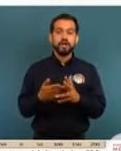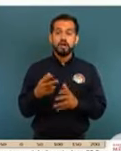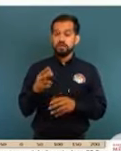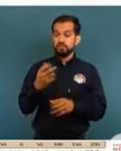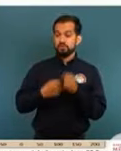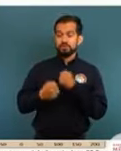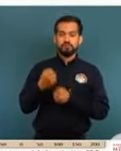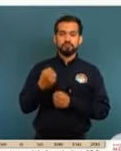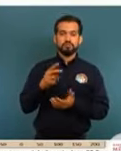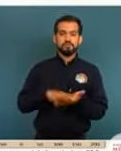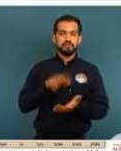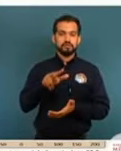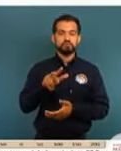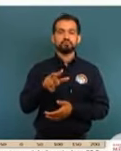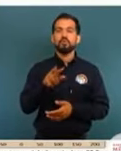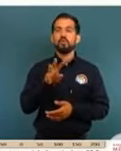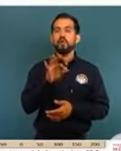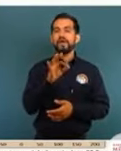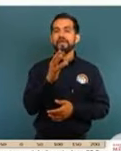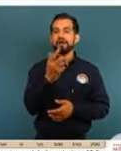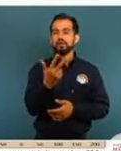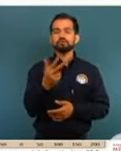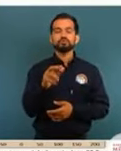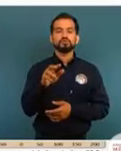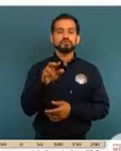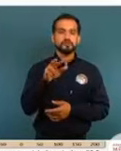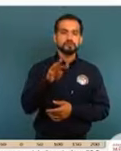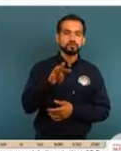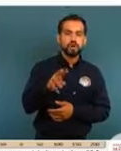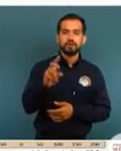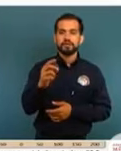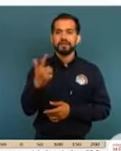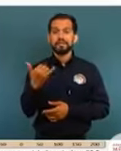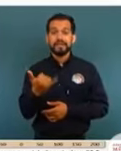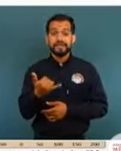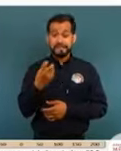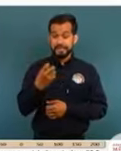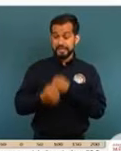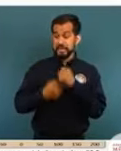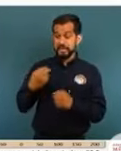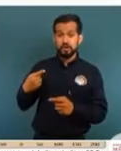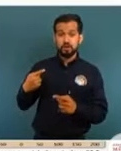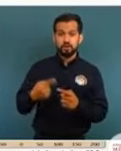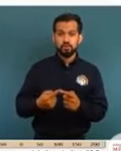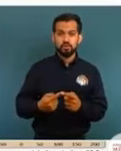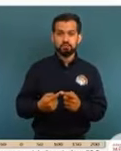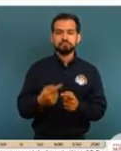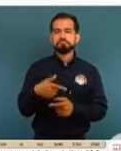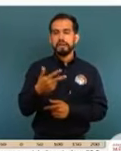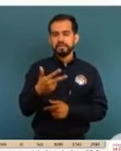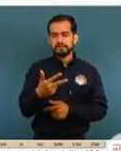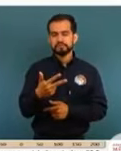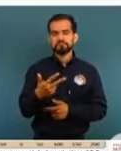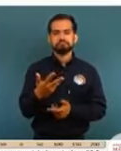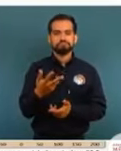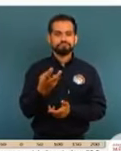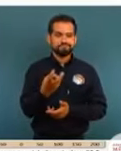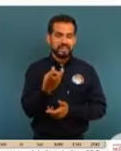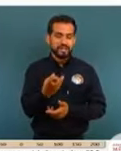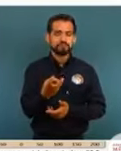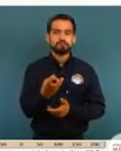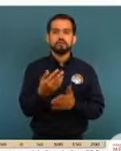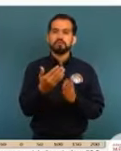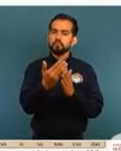en el 2018, 48 eventos, 19, 37 y en lo que va del año 13. Esta es